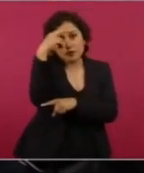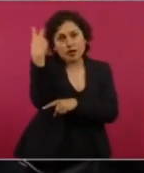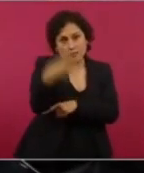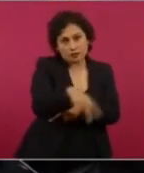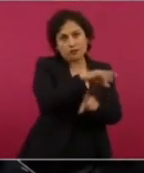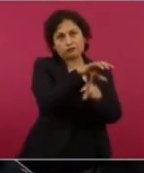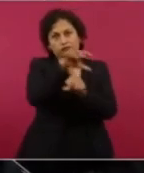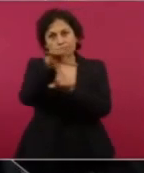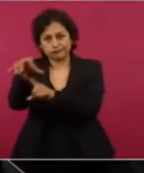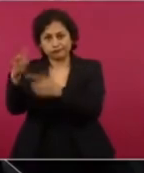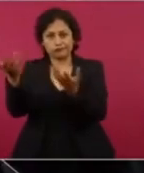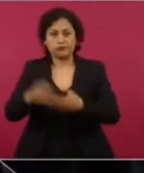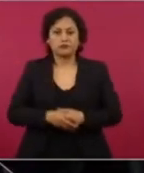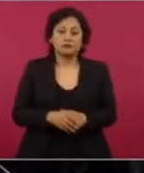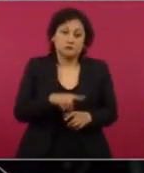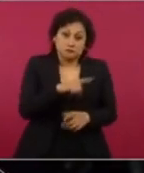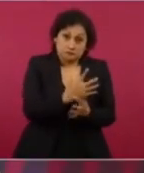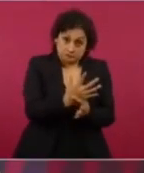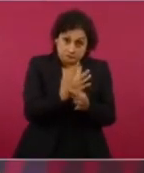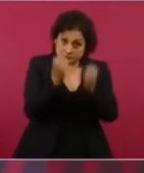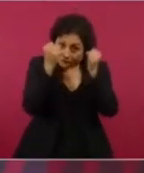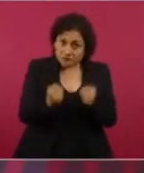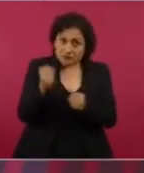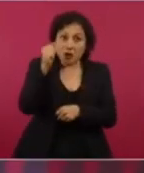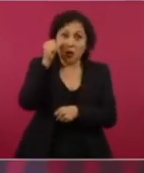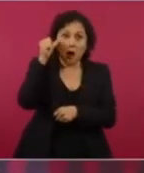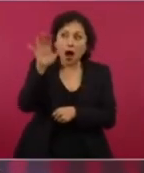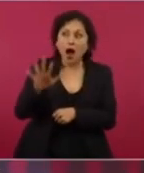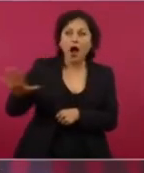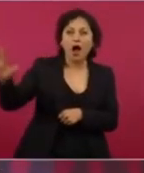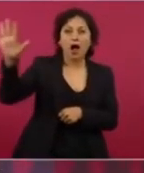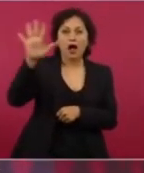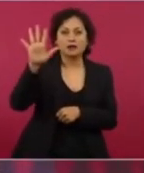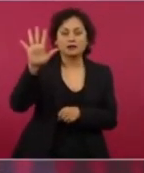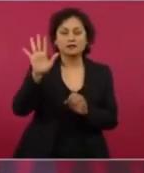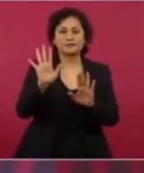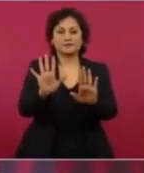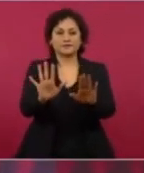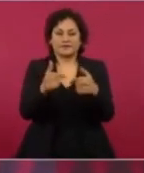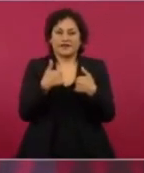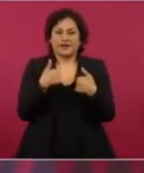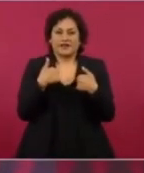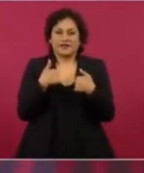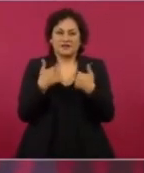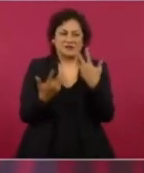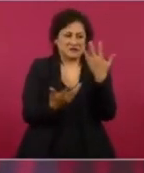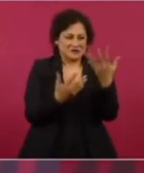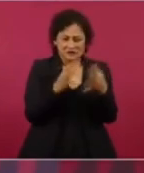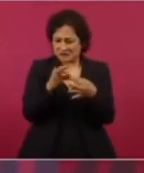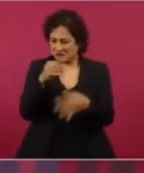meterme en estos asuntos.